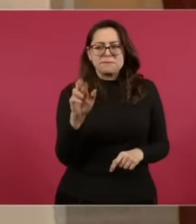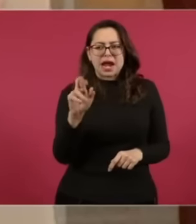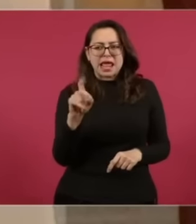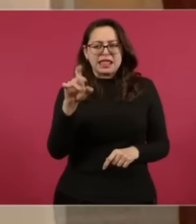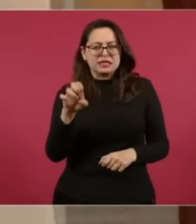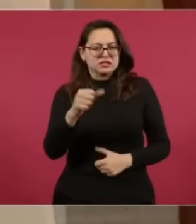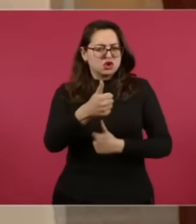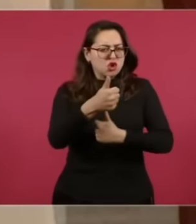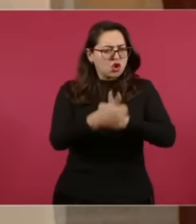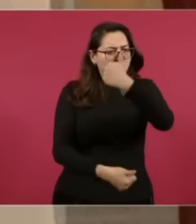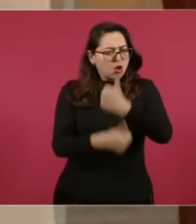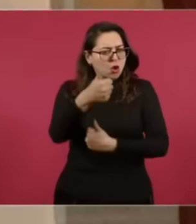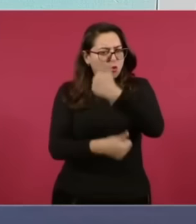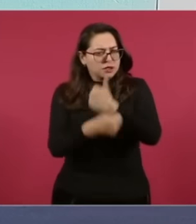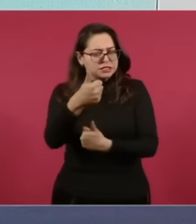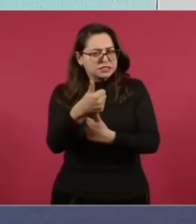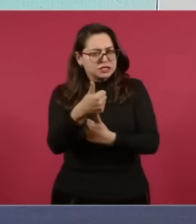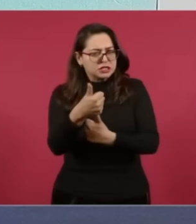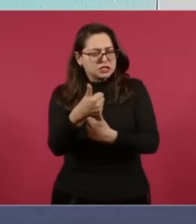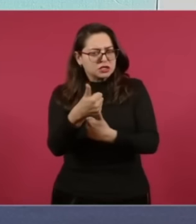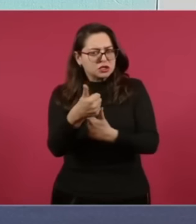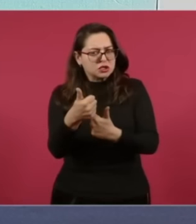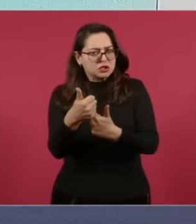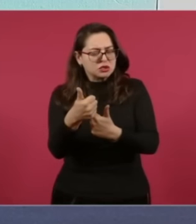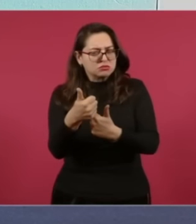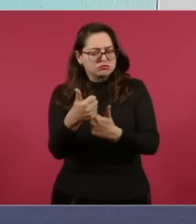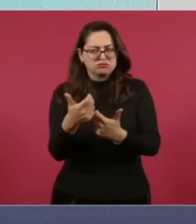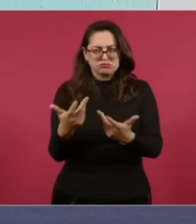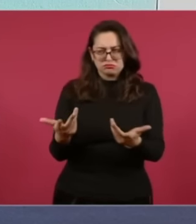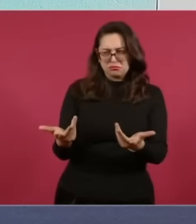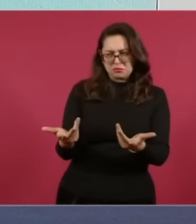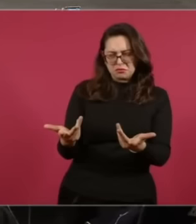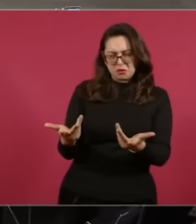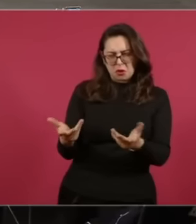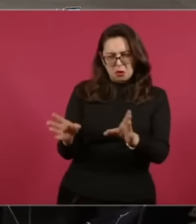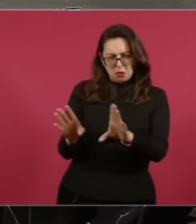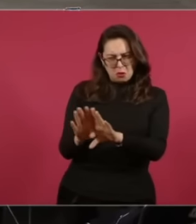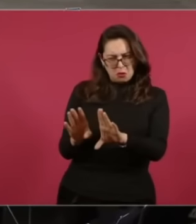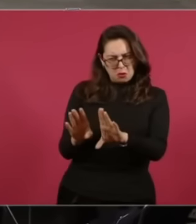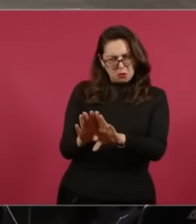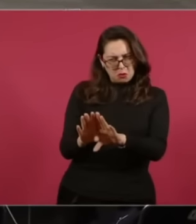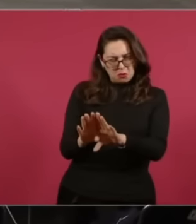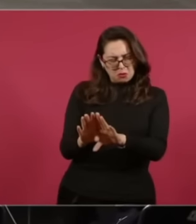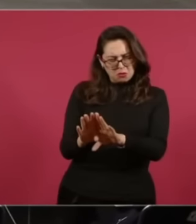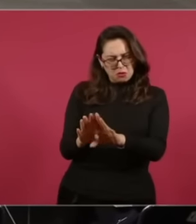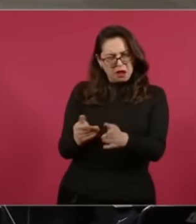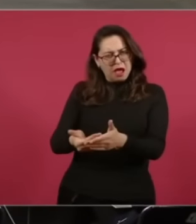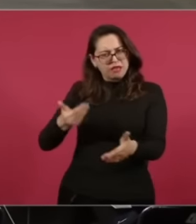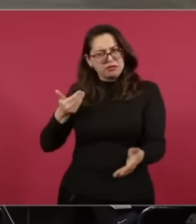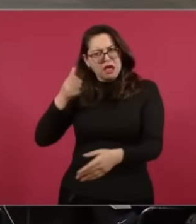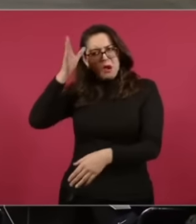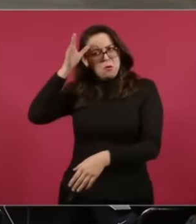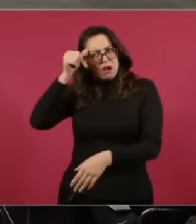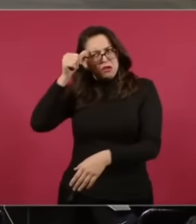Pero ella no Participó ¿Para qué Participó? Para la Presidencia ¿Sí? ¿Sí?